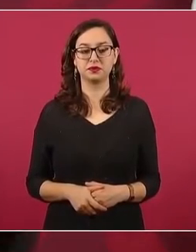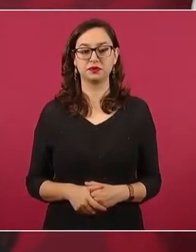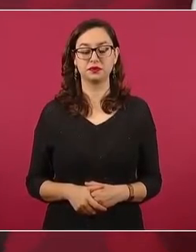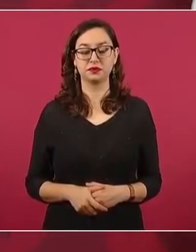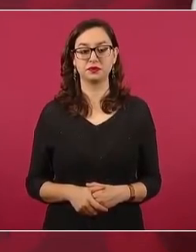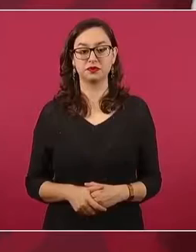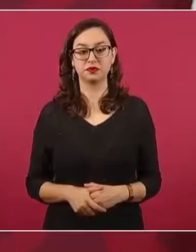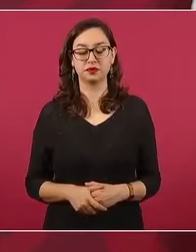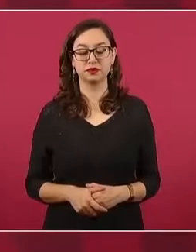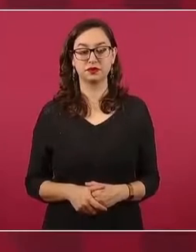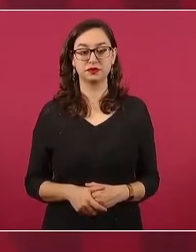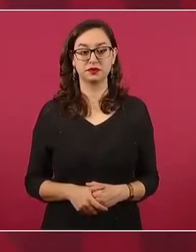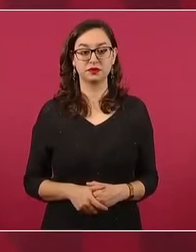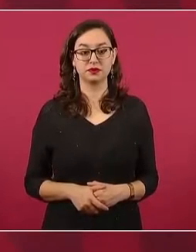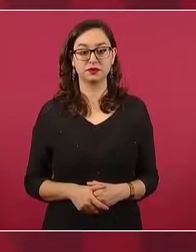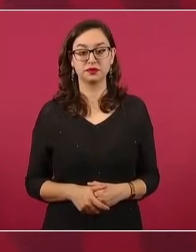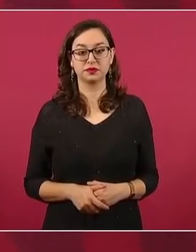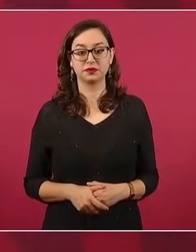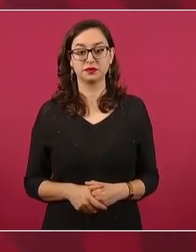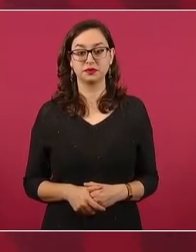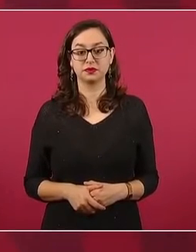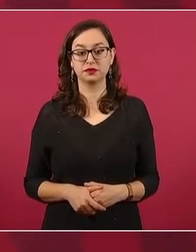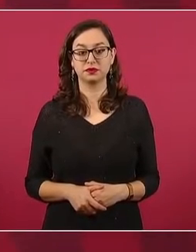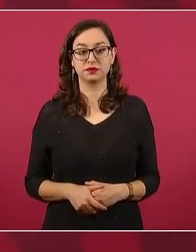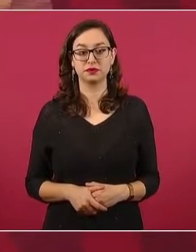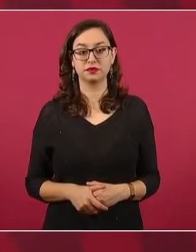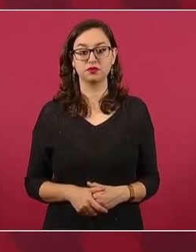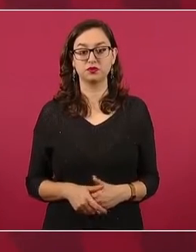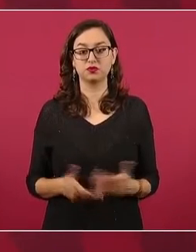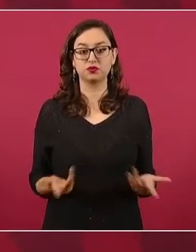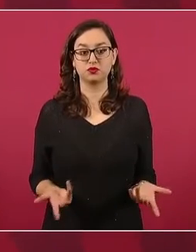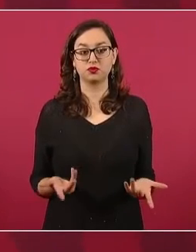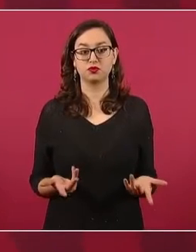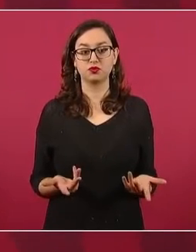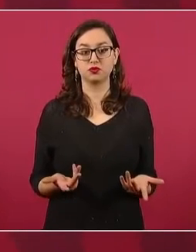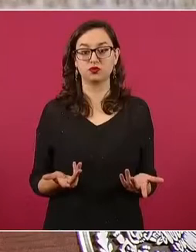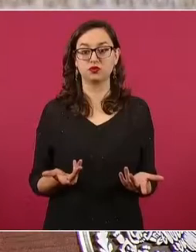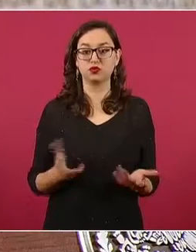del movimiento,